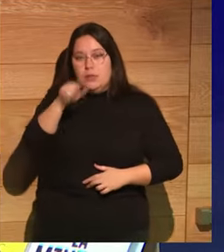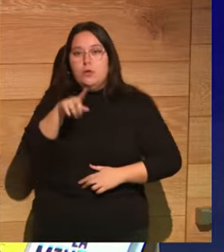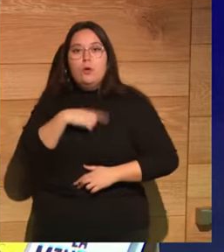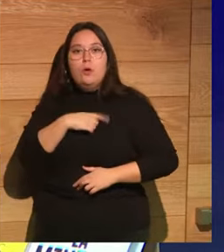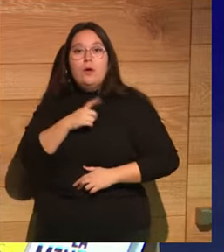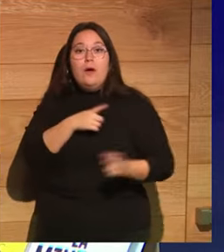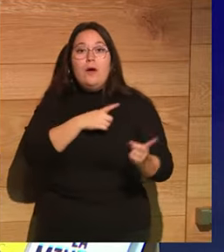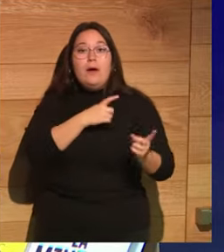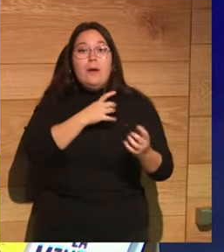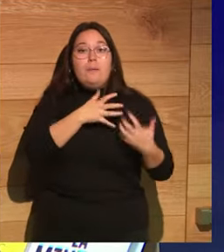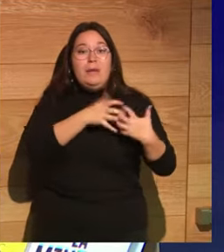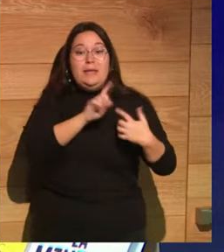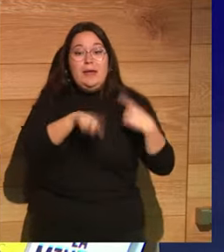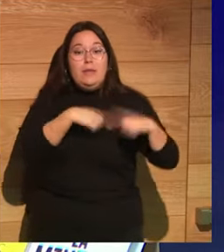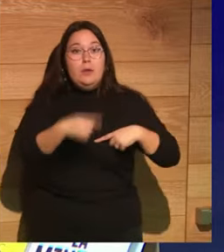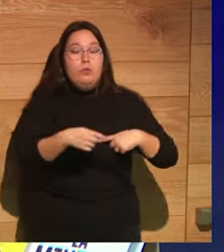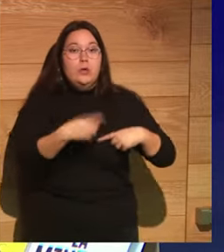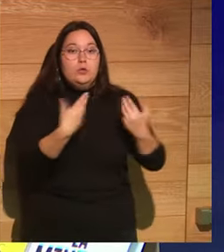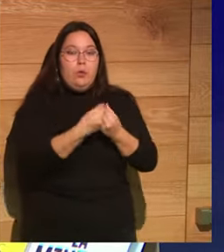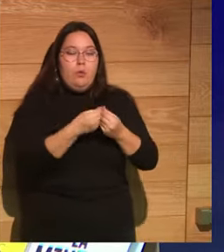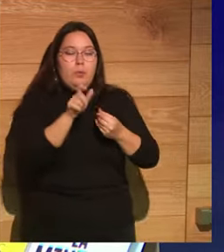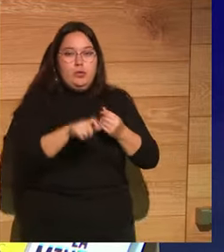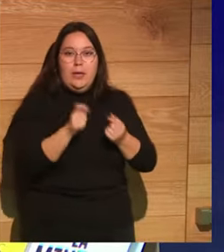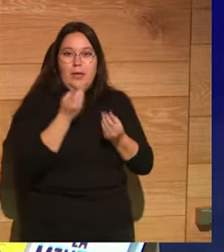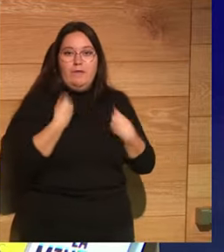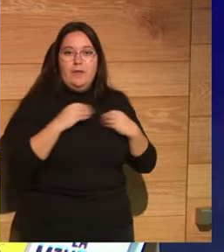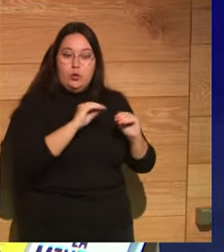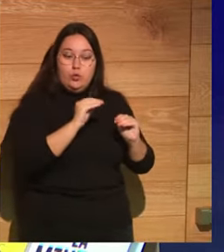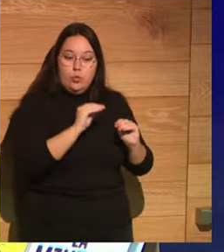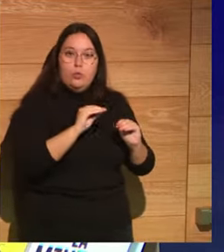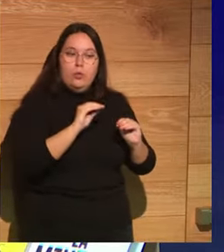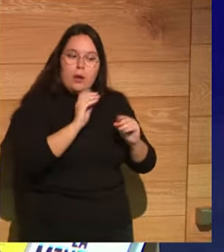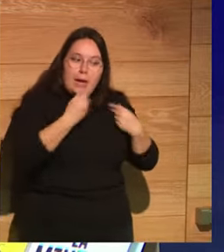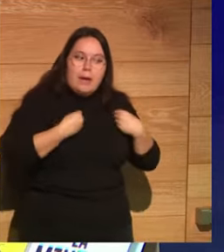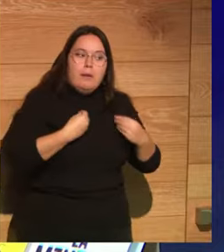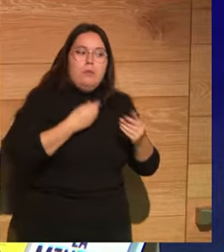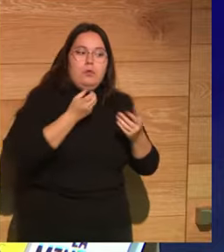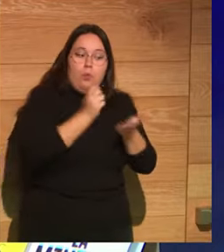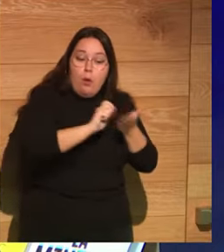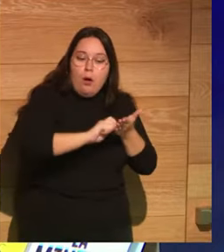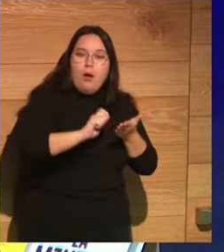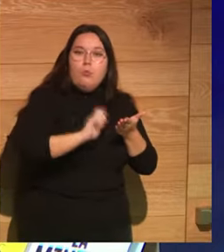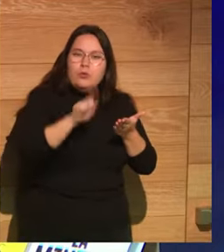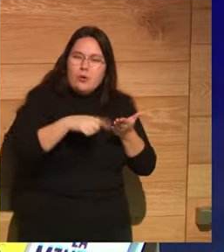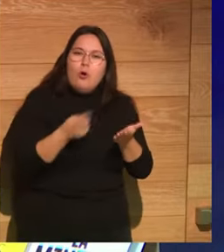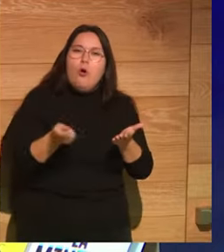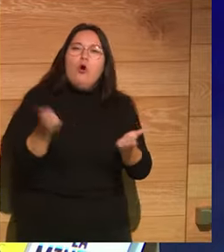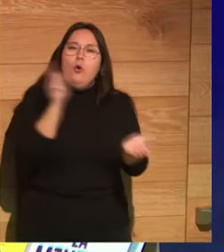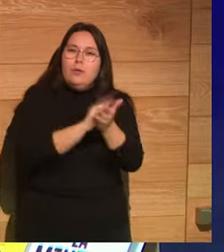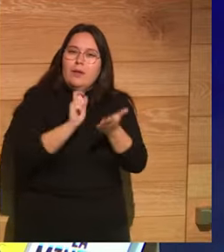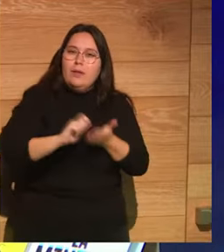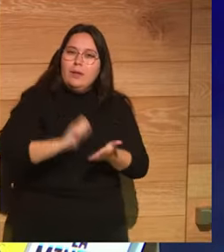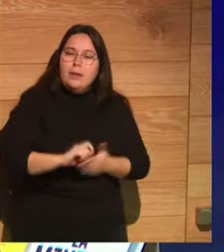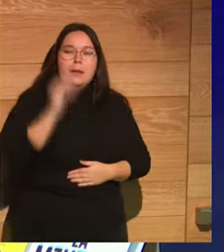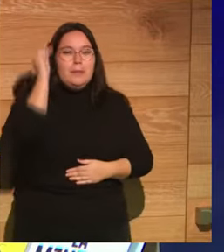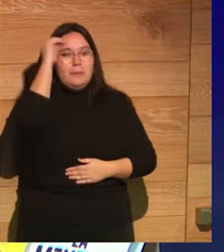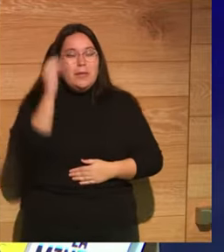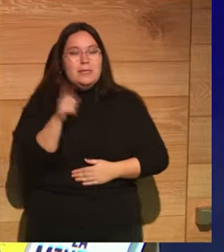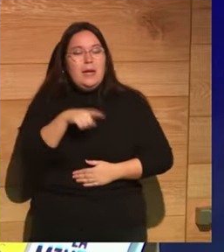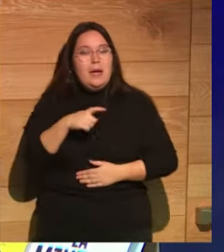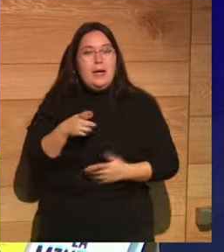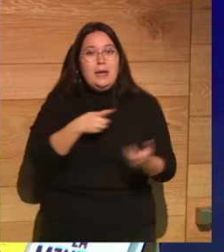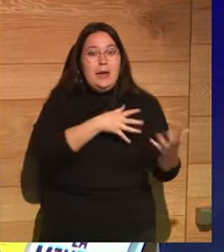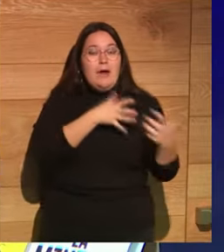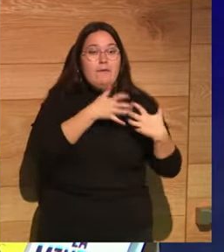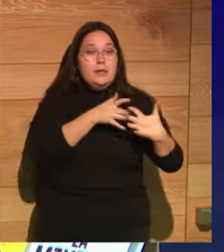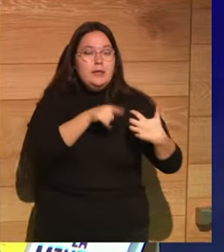con Eusebio de Cesarea que es su biógrafo reescribe su propia historia una vez que ya es cristiano y piensa en la batalla del Puente Milvio